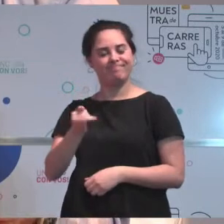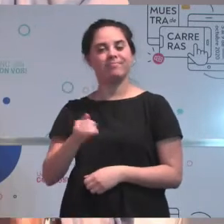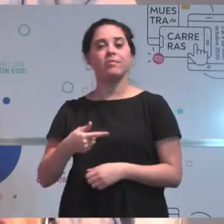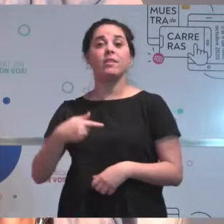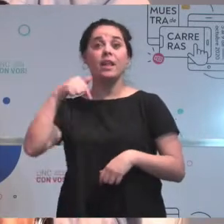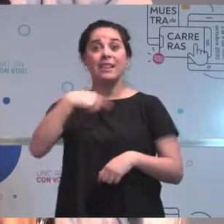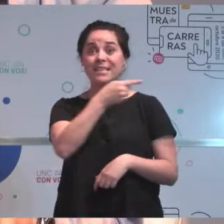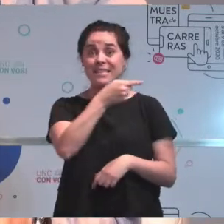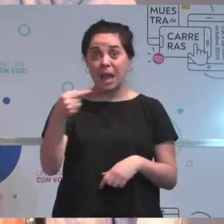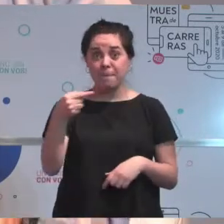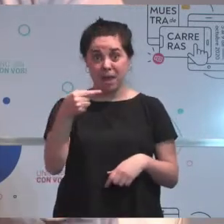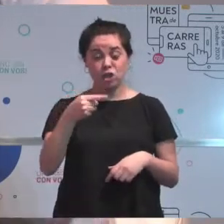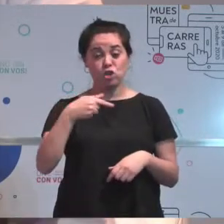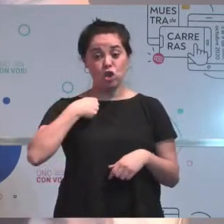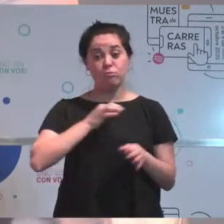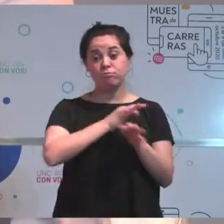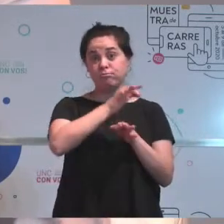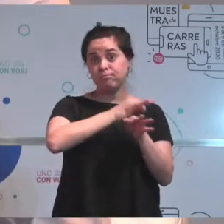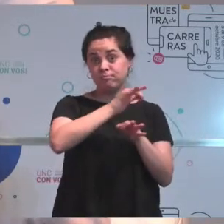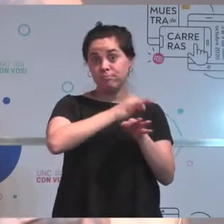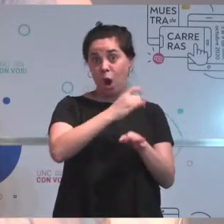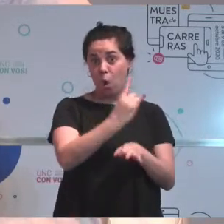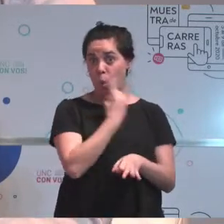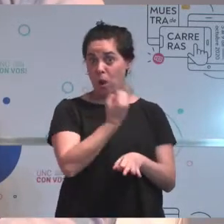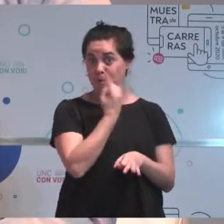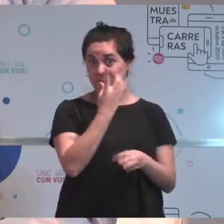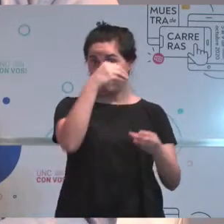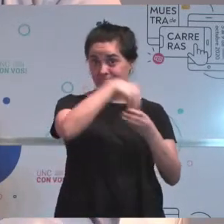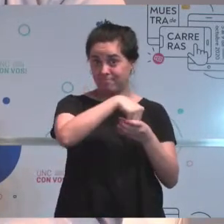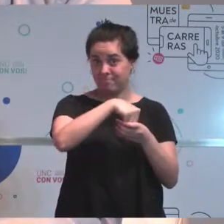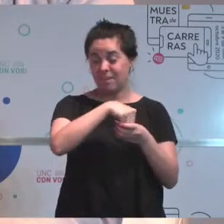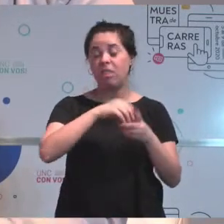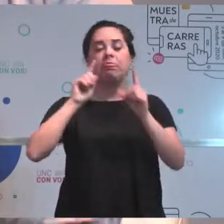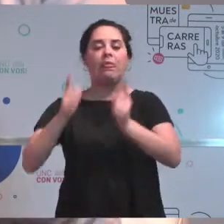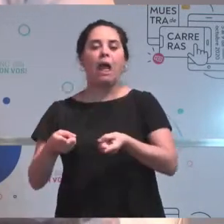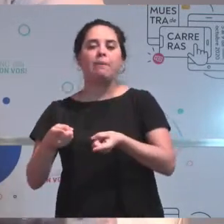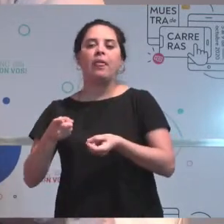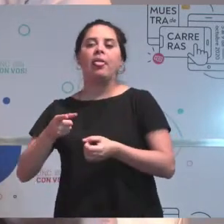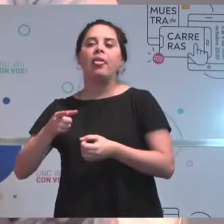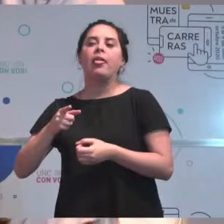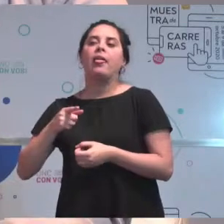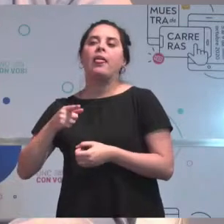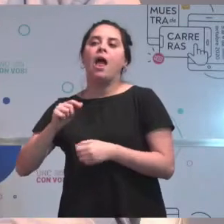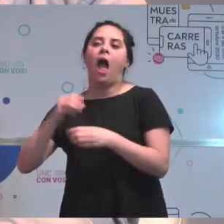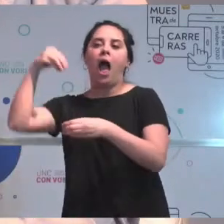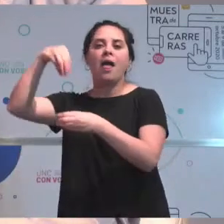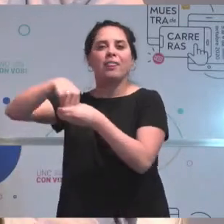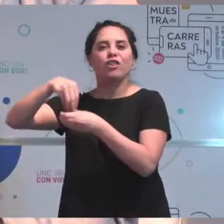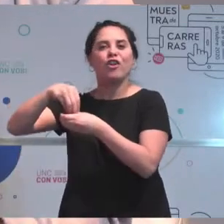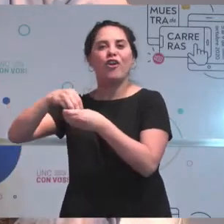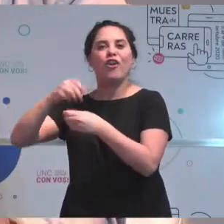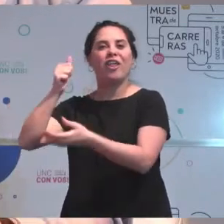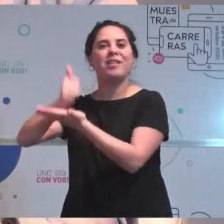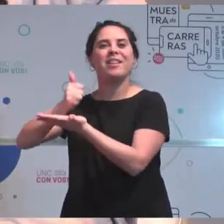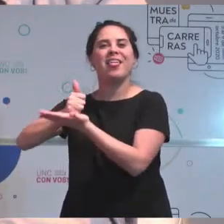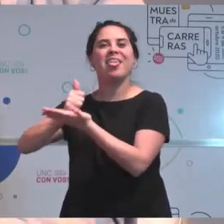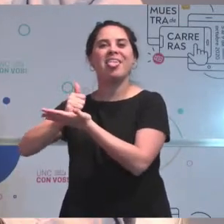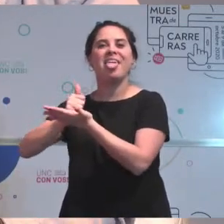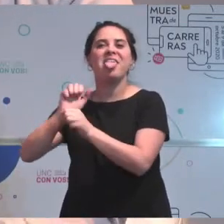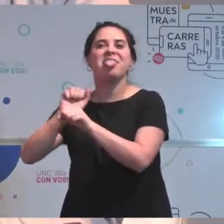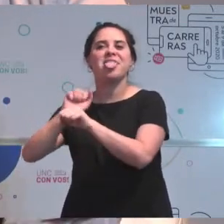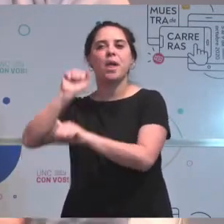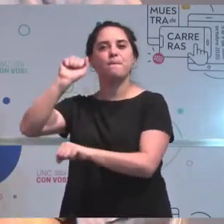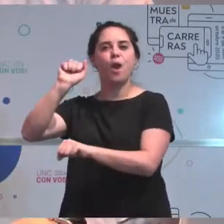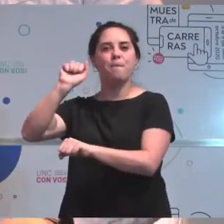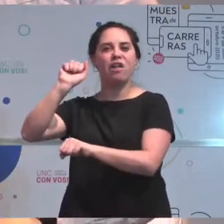estoy dando clases en la universidad, pero a su vez estoy participando de una diplomatura en Catastro, entonces tengo clases de las dos cosas. que está bastante cargadita y bastantes